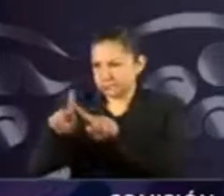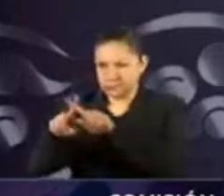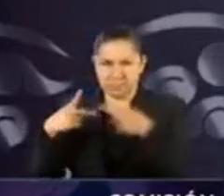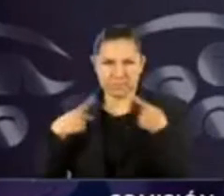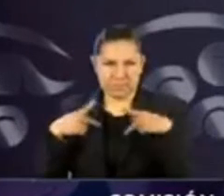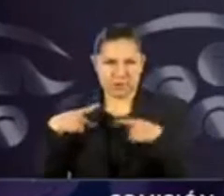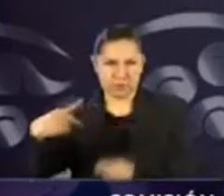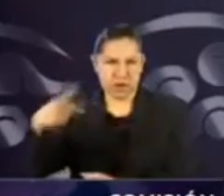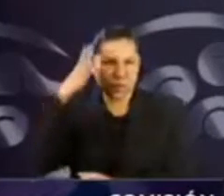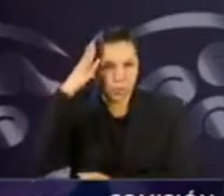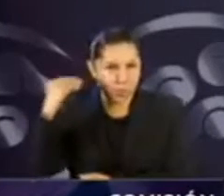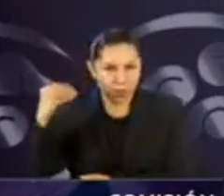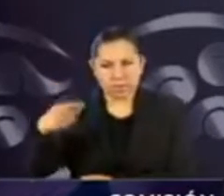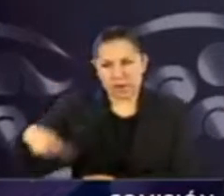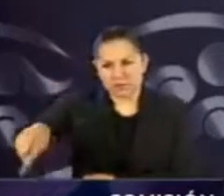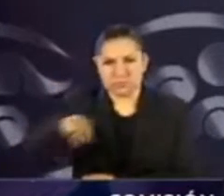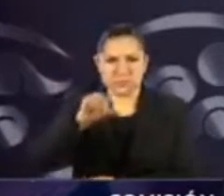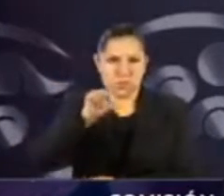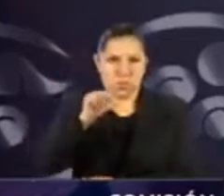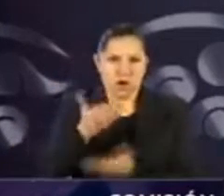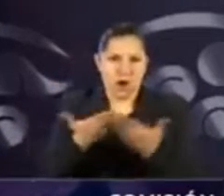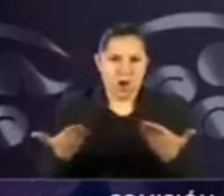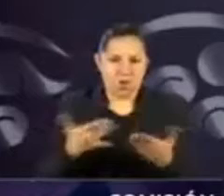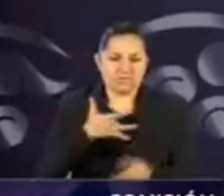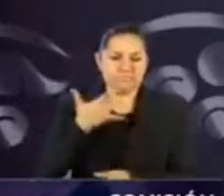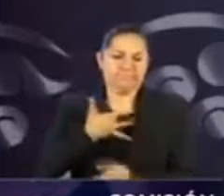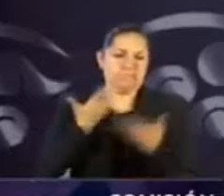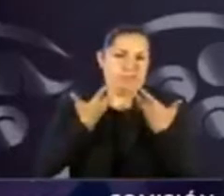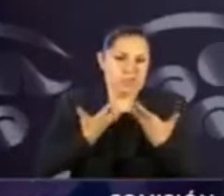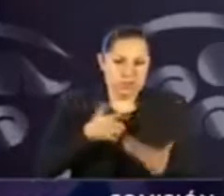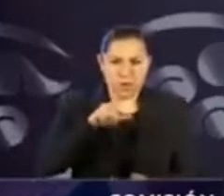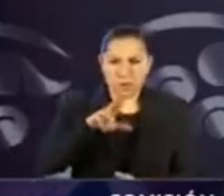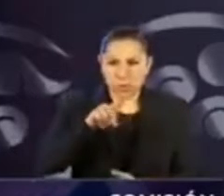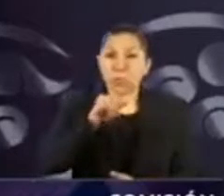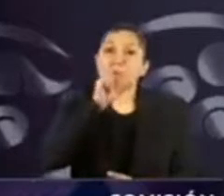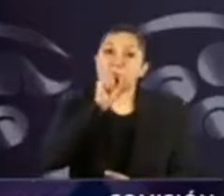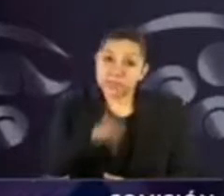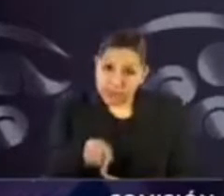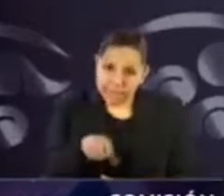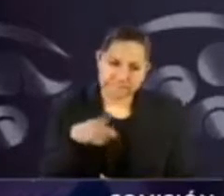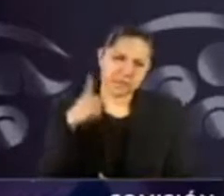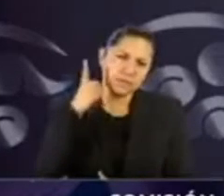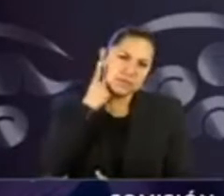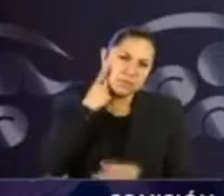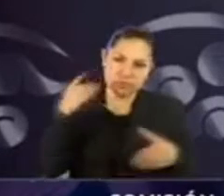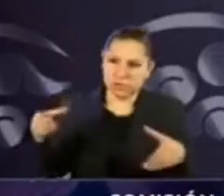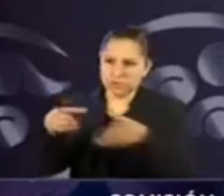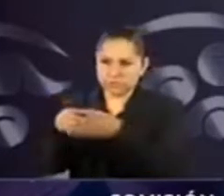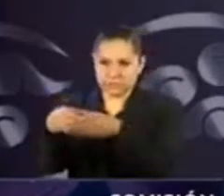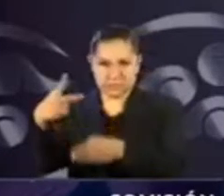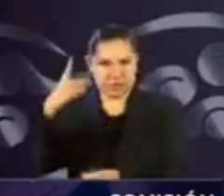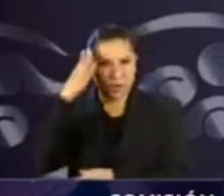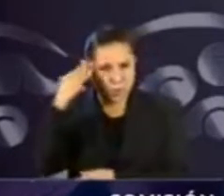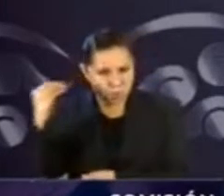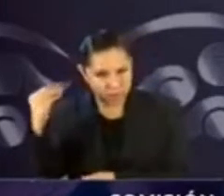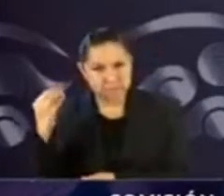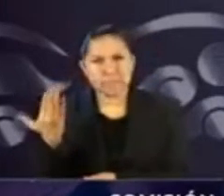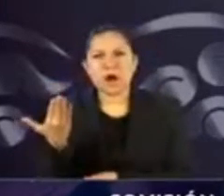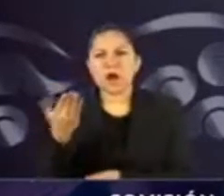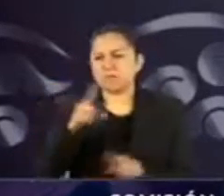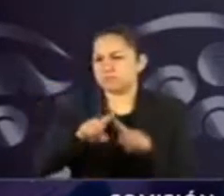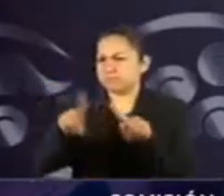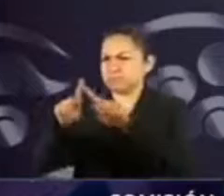se viste de luto y al Congreso también del Estado de Colima, a los compañeros también